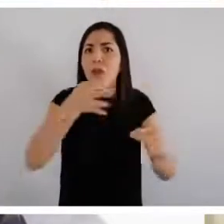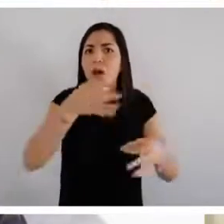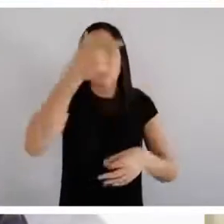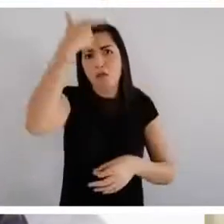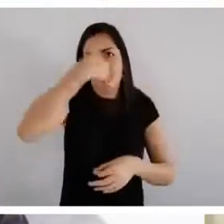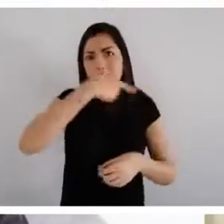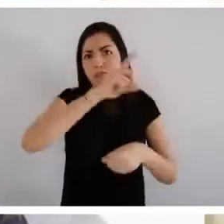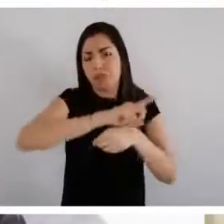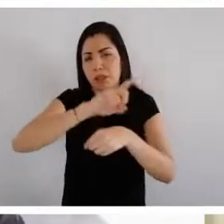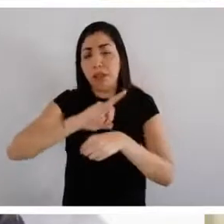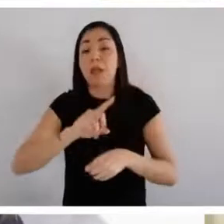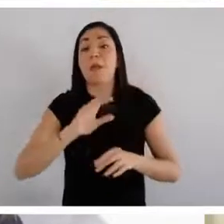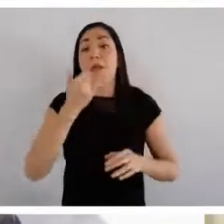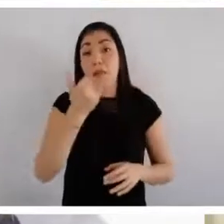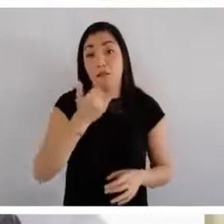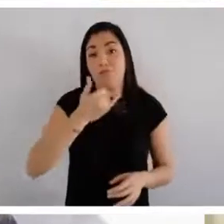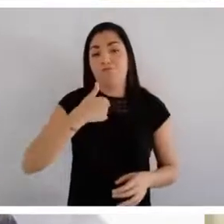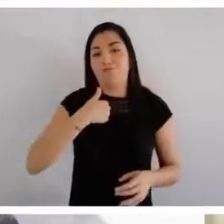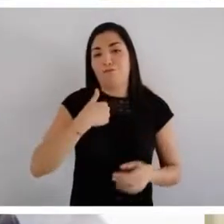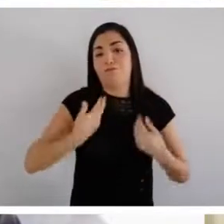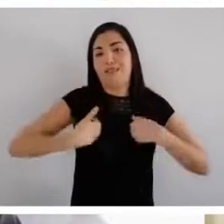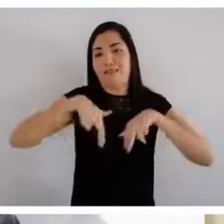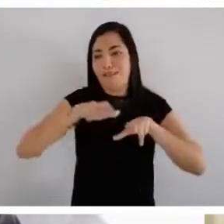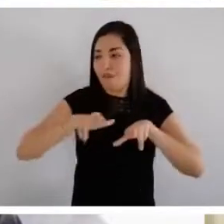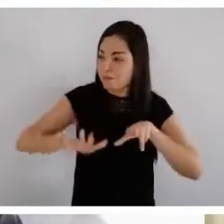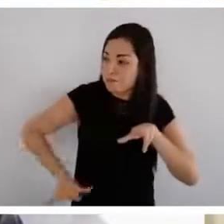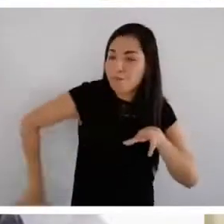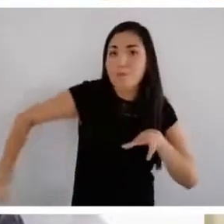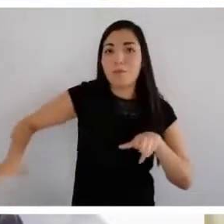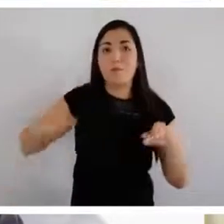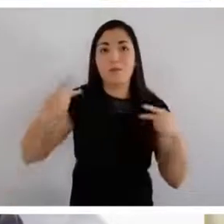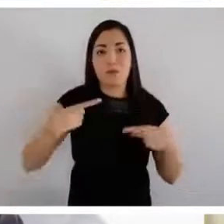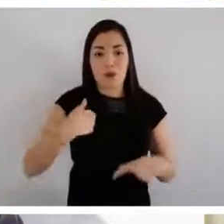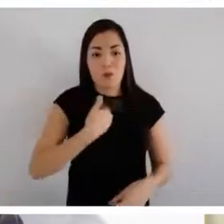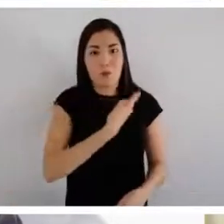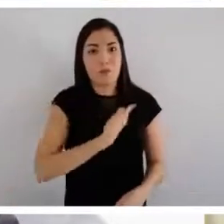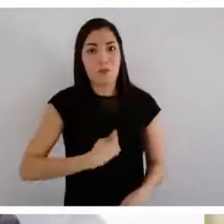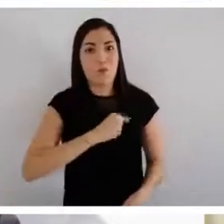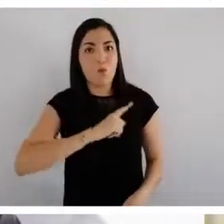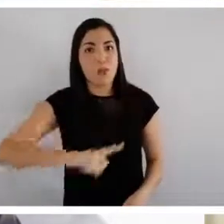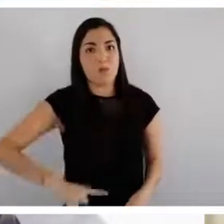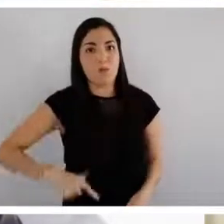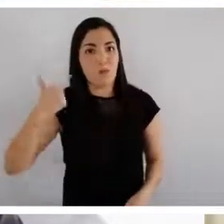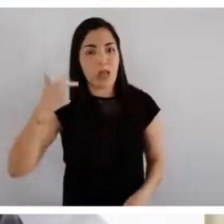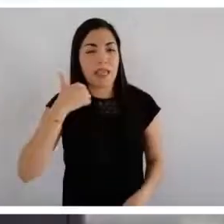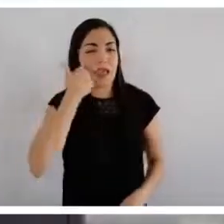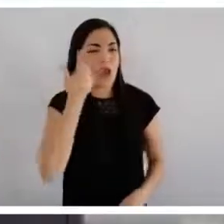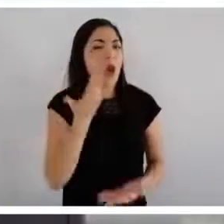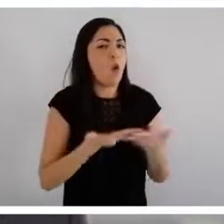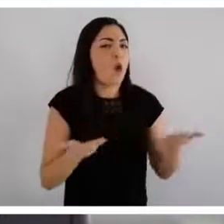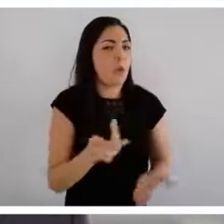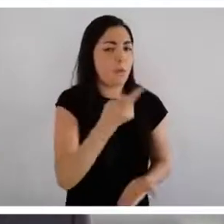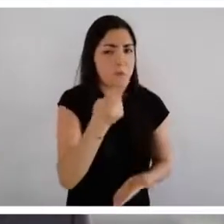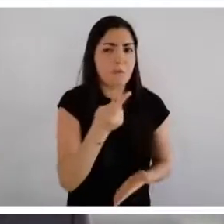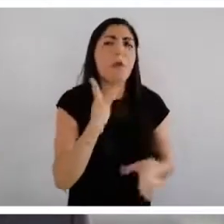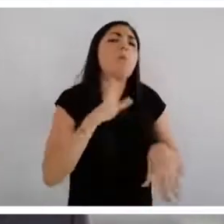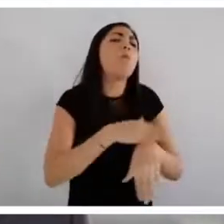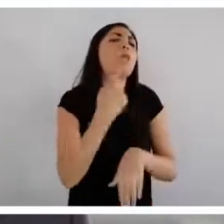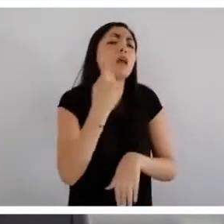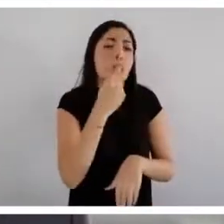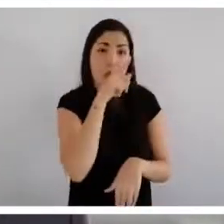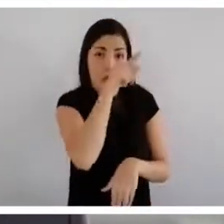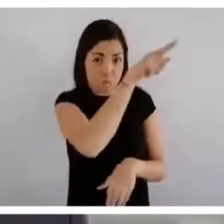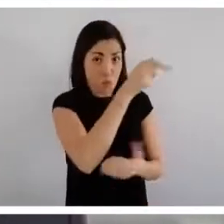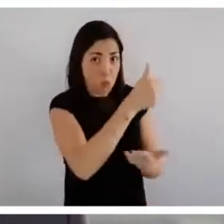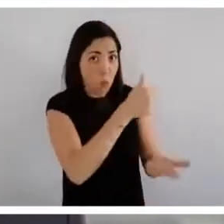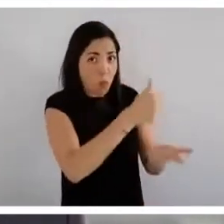a nombre de los ciudadanos del área metropolitana de Guadalajara y como presidente de Guadalajara, quiero exponerle las siguientes preguntas. ¿Por qué si la Ciudad de México lo